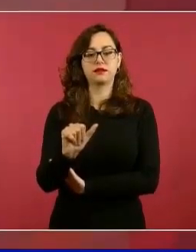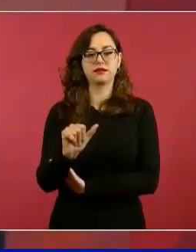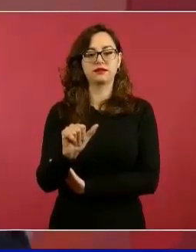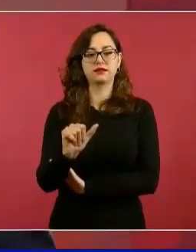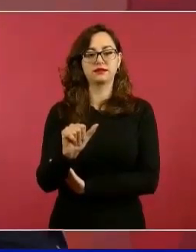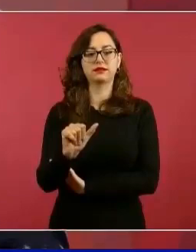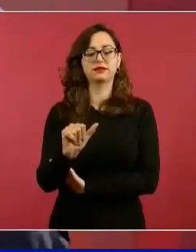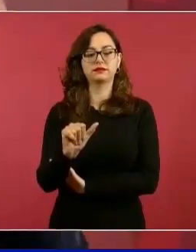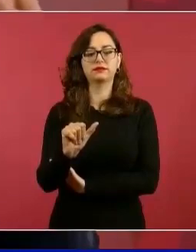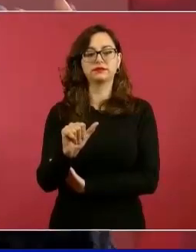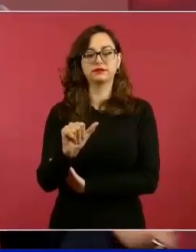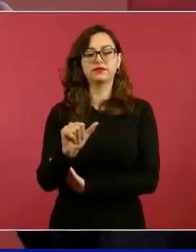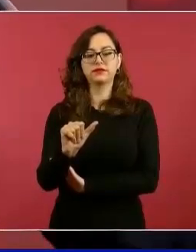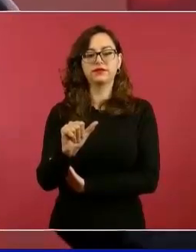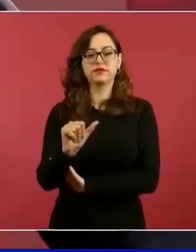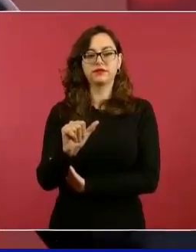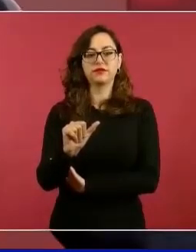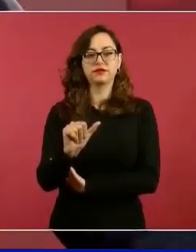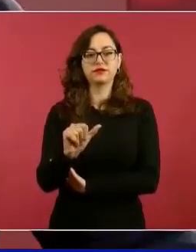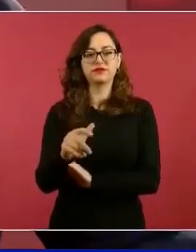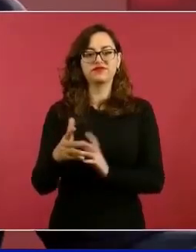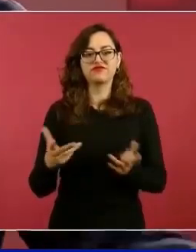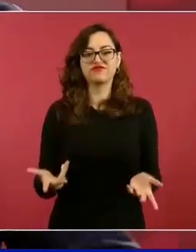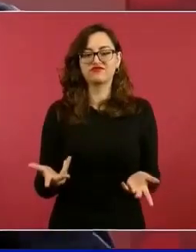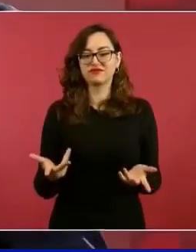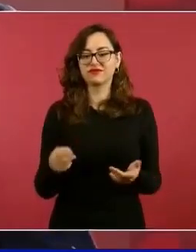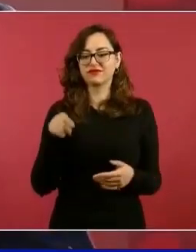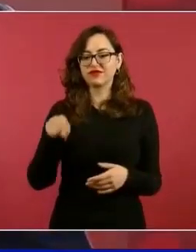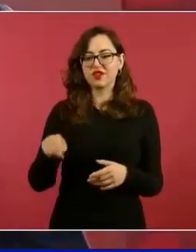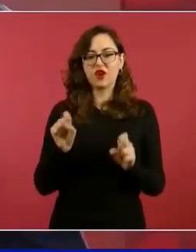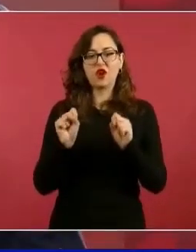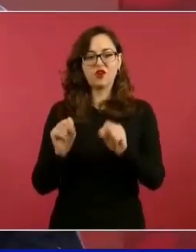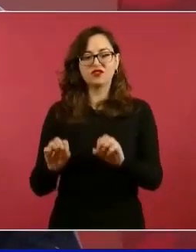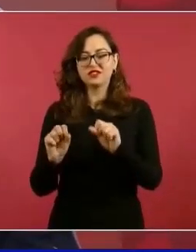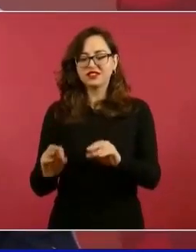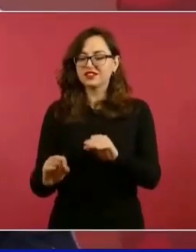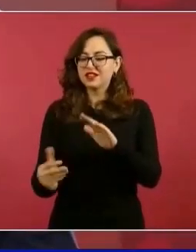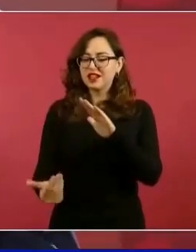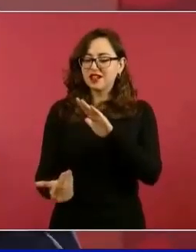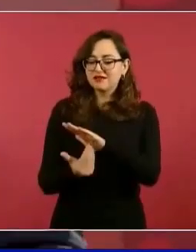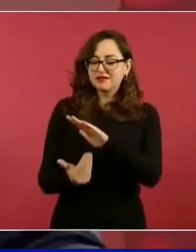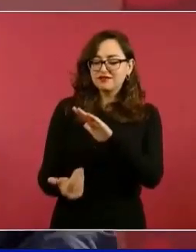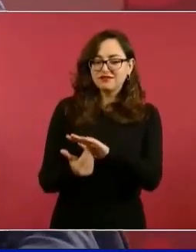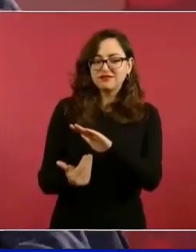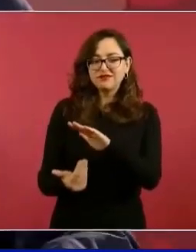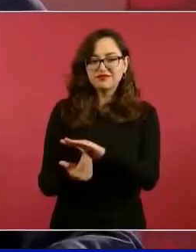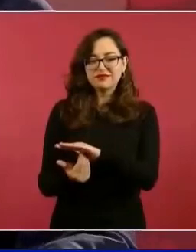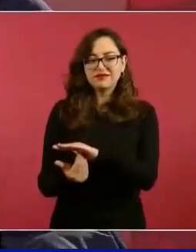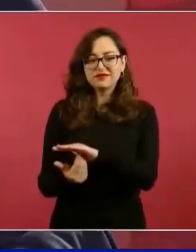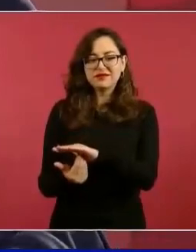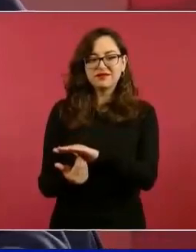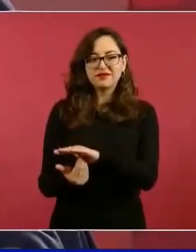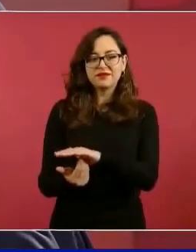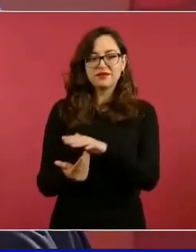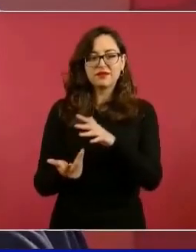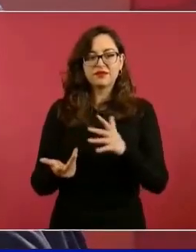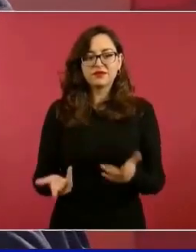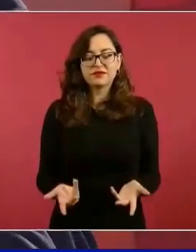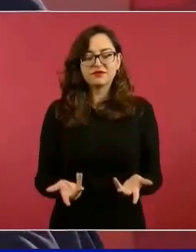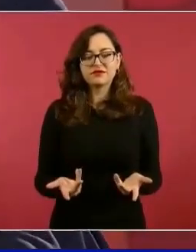que es su escritorio, yo no podría trabajar